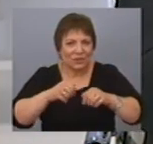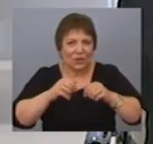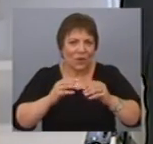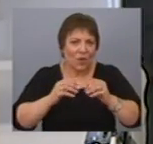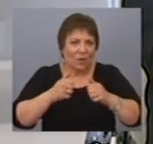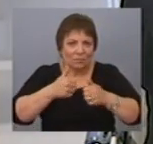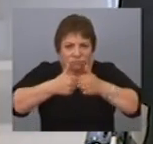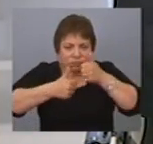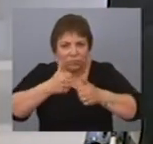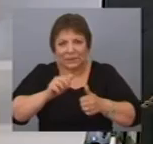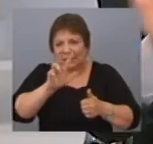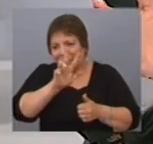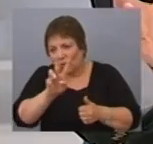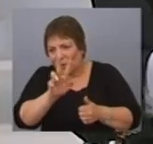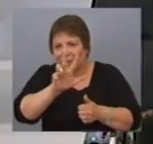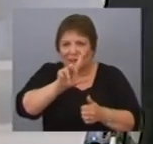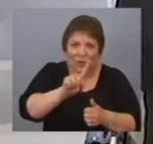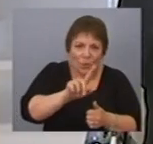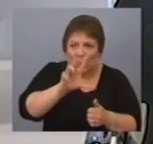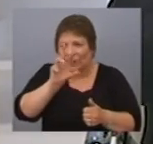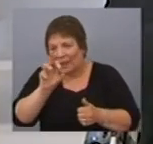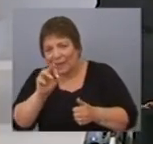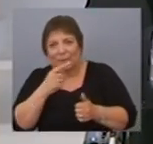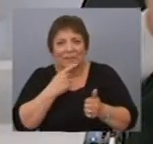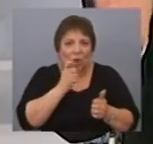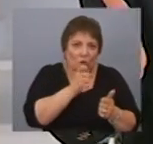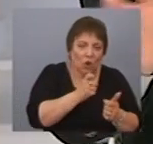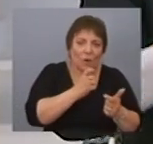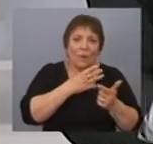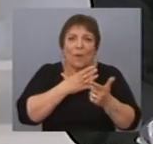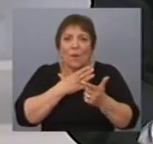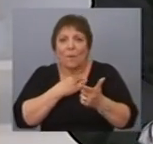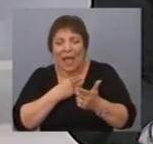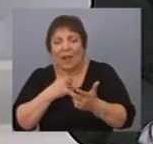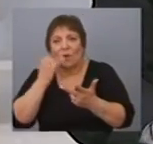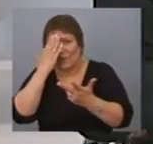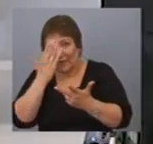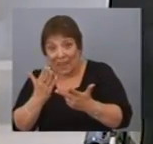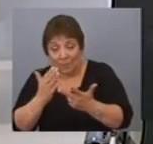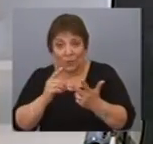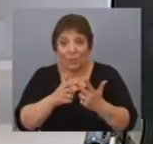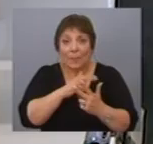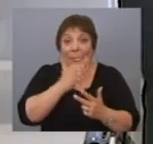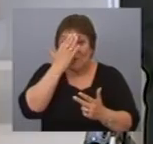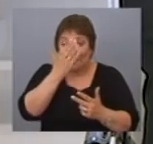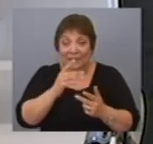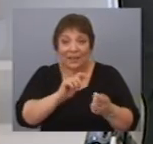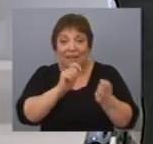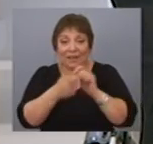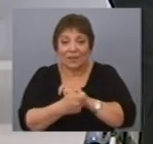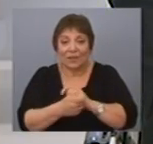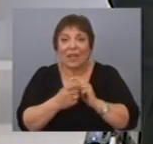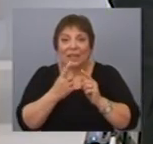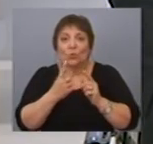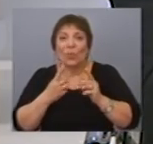de grosso modo 32, 31, 30, Partido Colorado, Partido Nacional, Frente Amplio, el Frente Amplio se transforma claramente en un partido